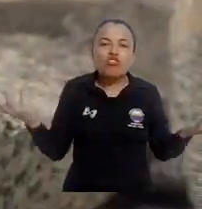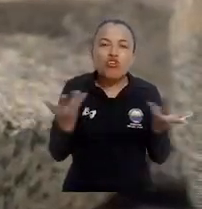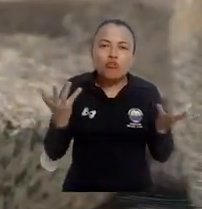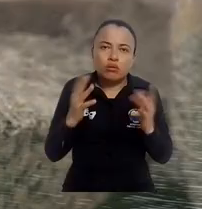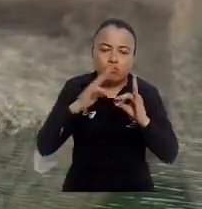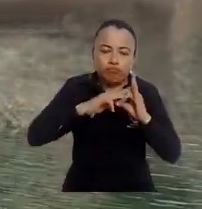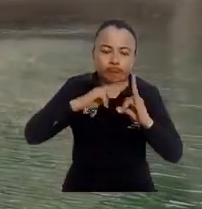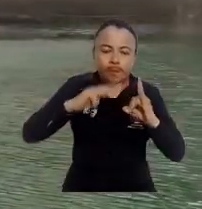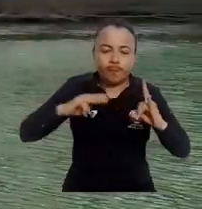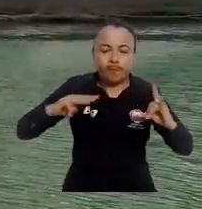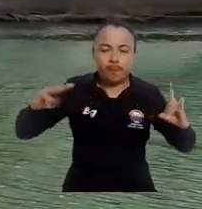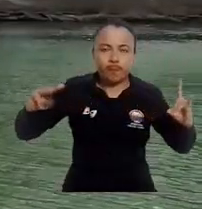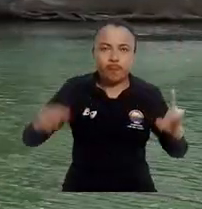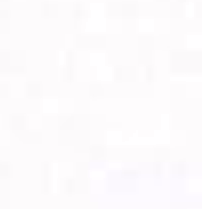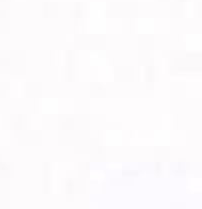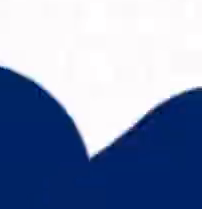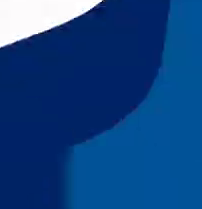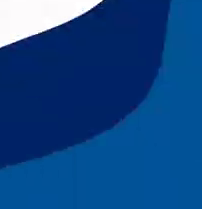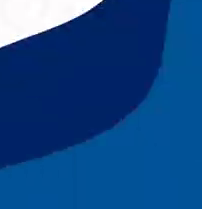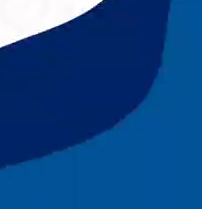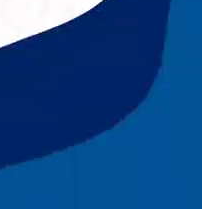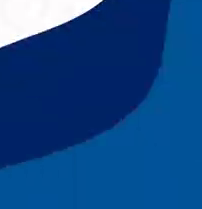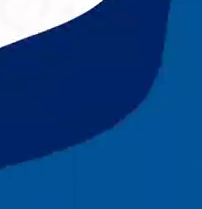tuvo lugar en la Universidad de Magdalena.